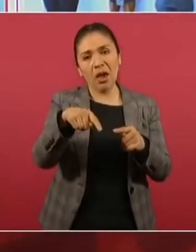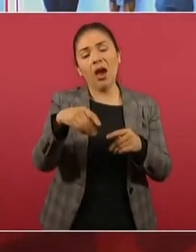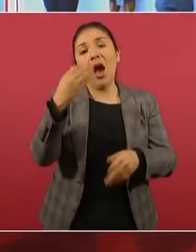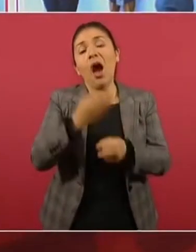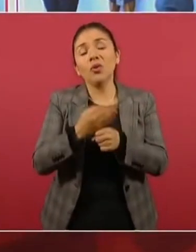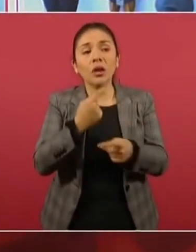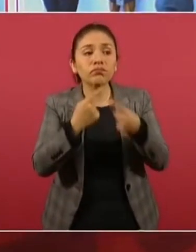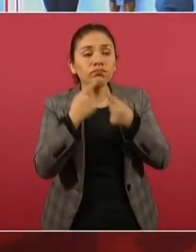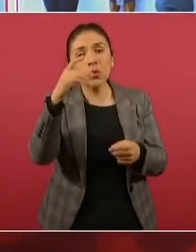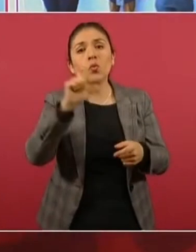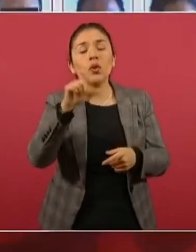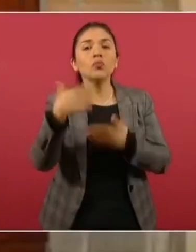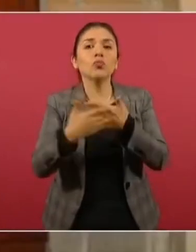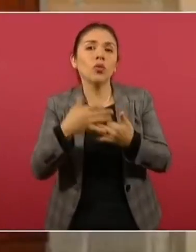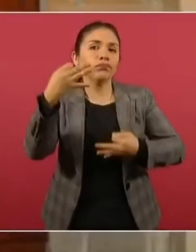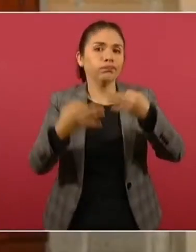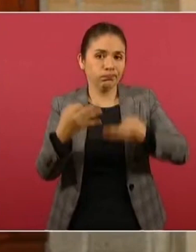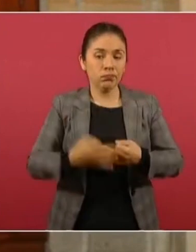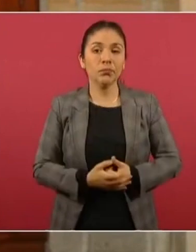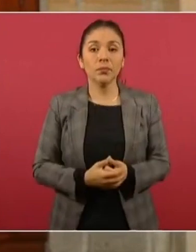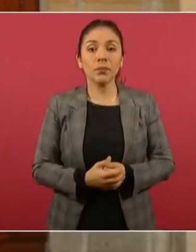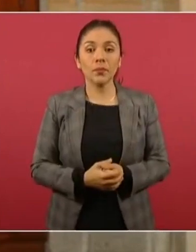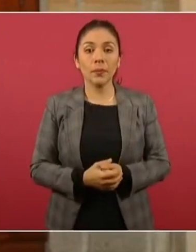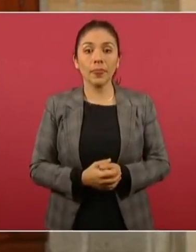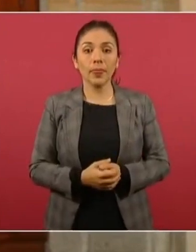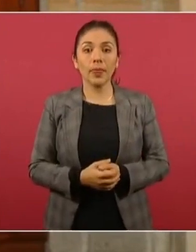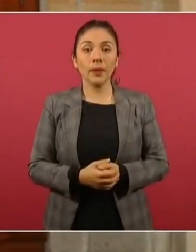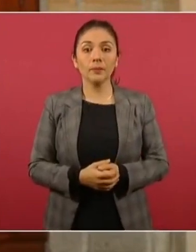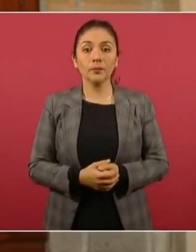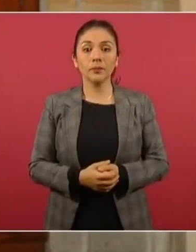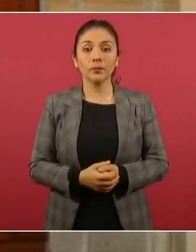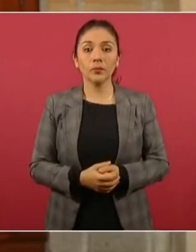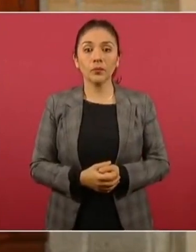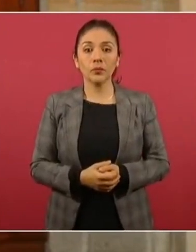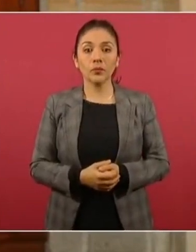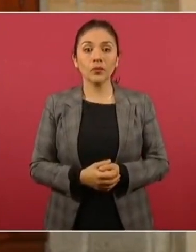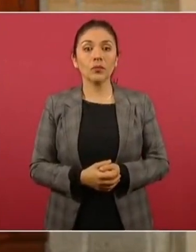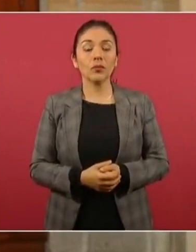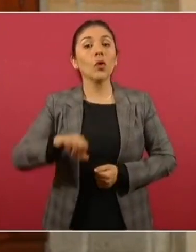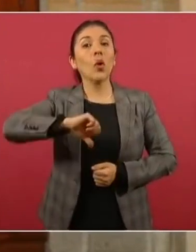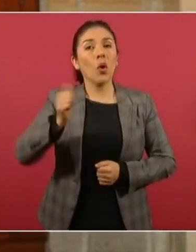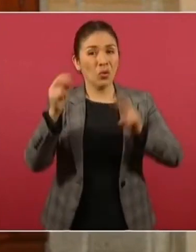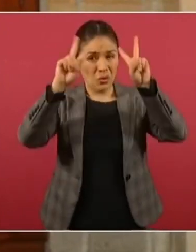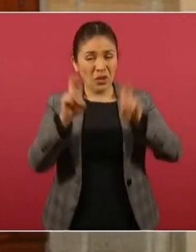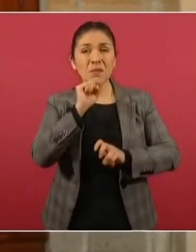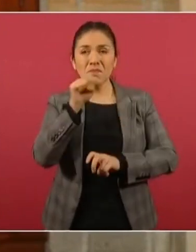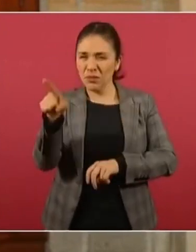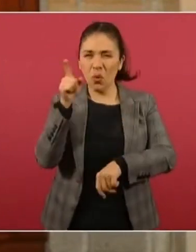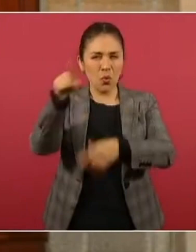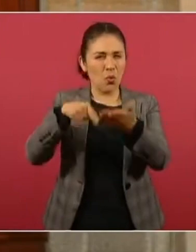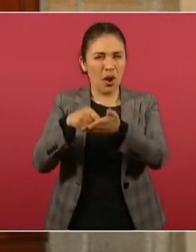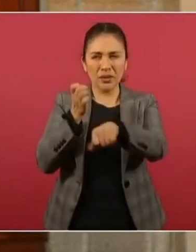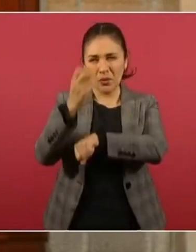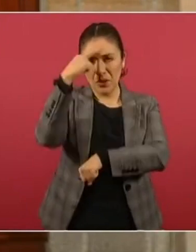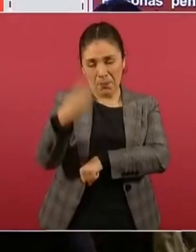vinculación a proceso penal. Siguiente. También informar en un asunto también que involucra al Estado de México